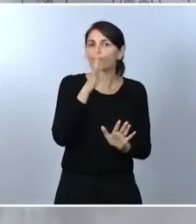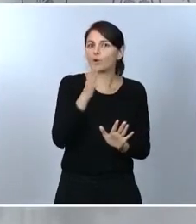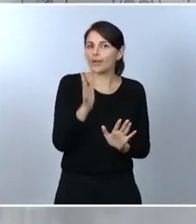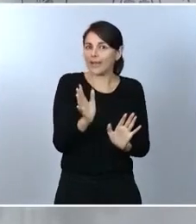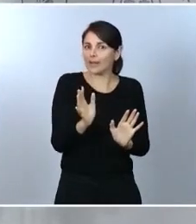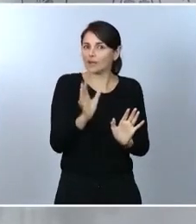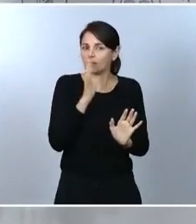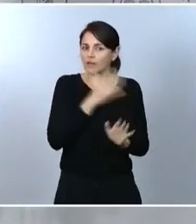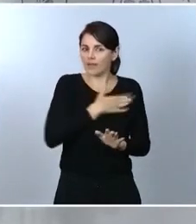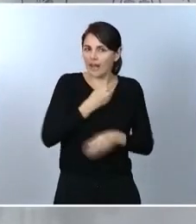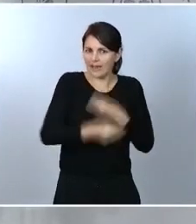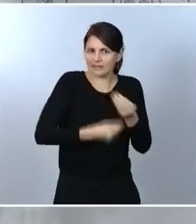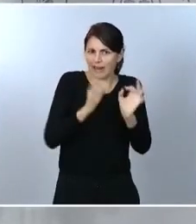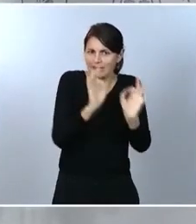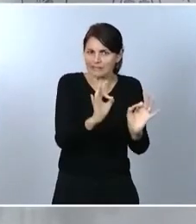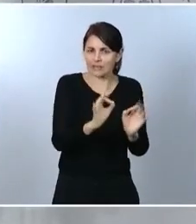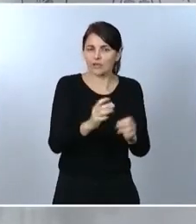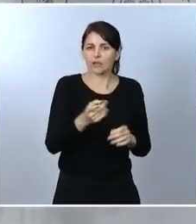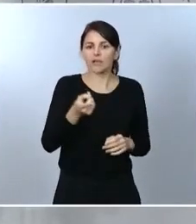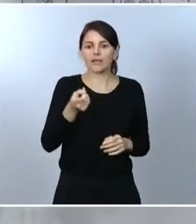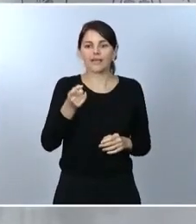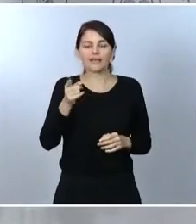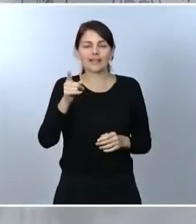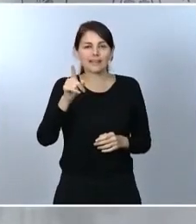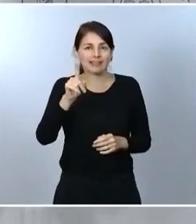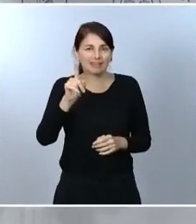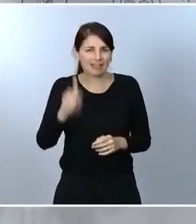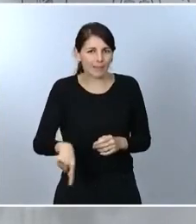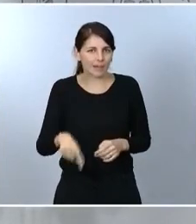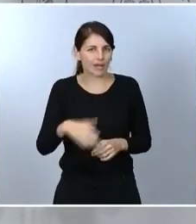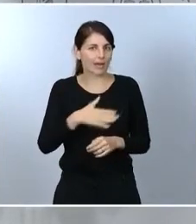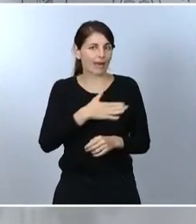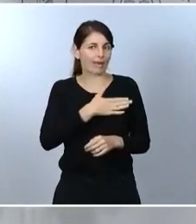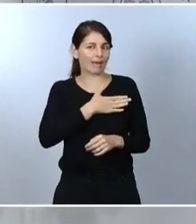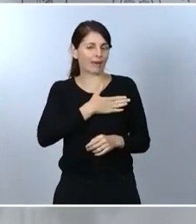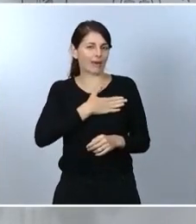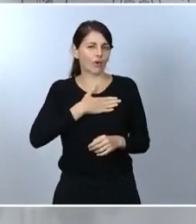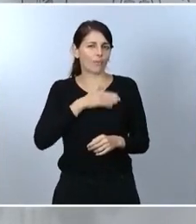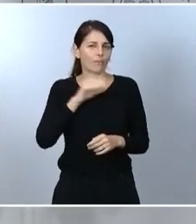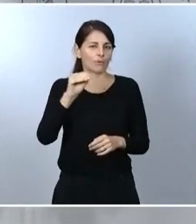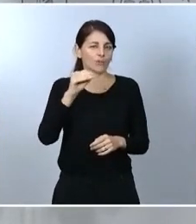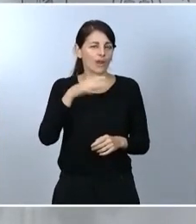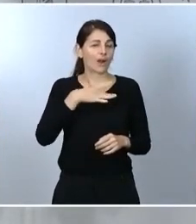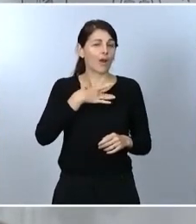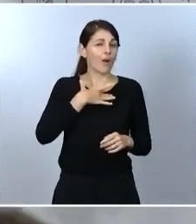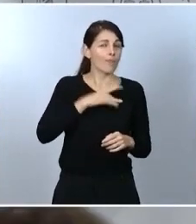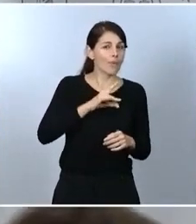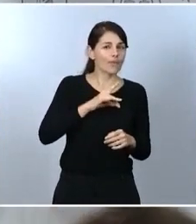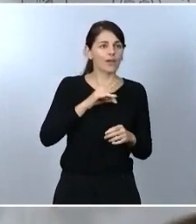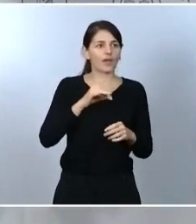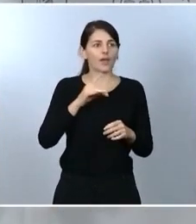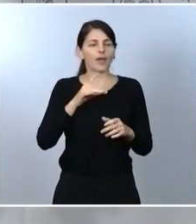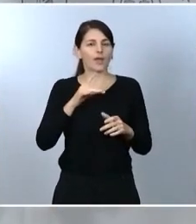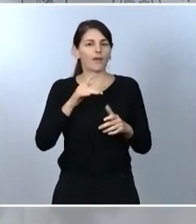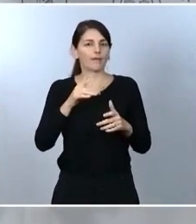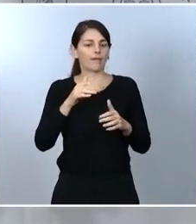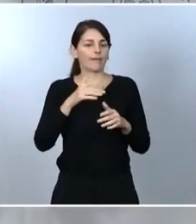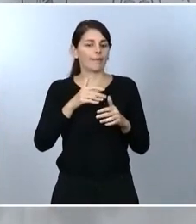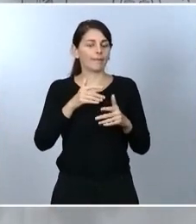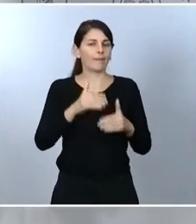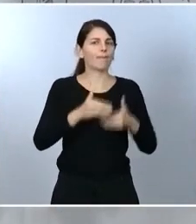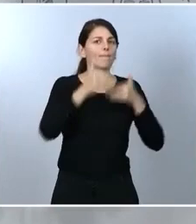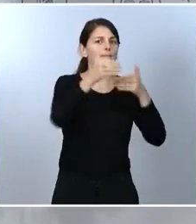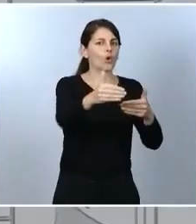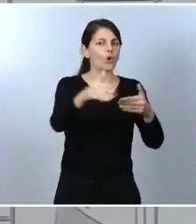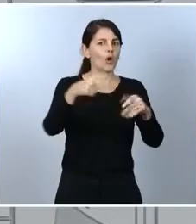no interfiera la hipotética negociación de las prórrogas con la negociación de los presupuestos generales del Estado. Nada más. Muchas